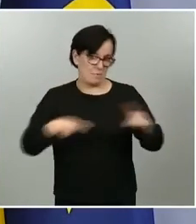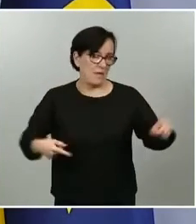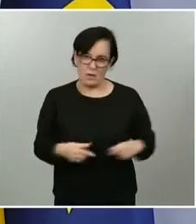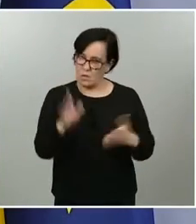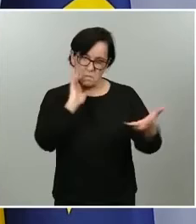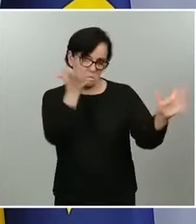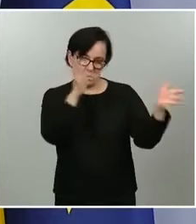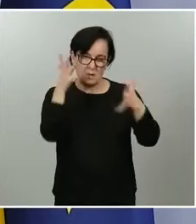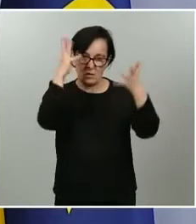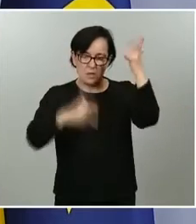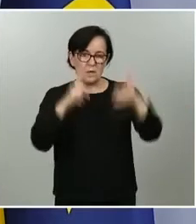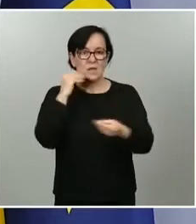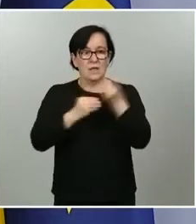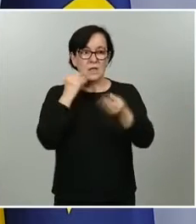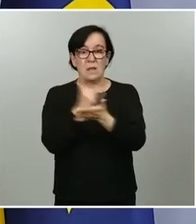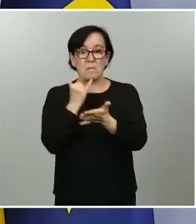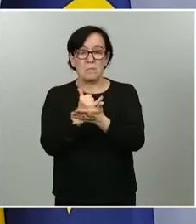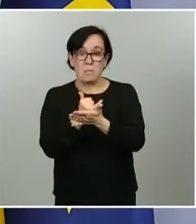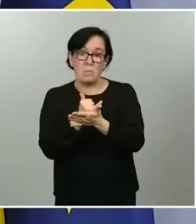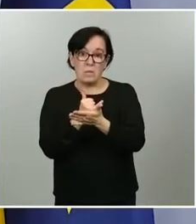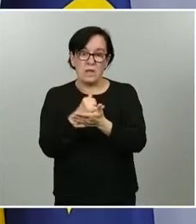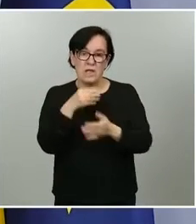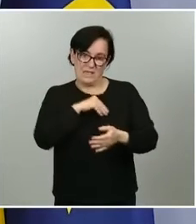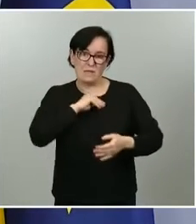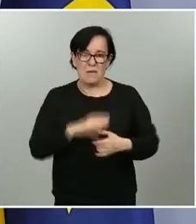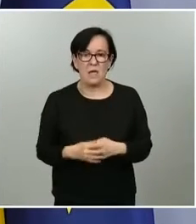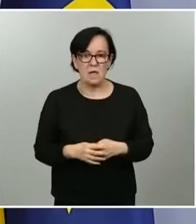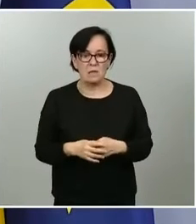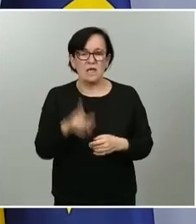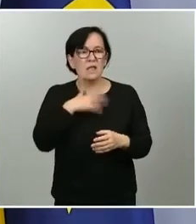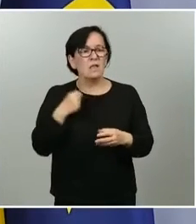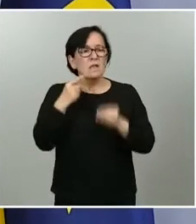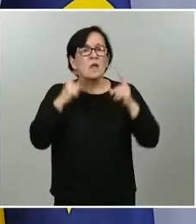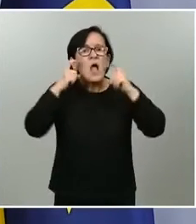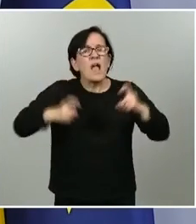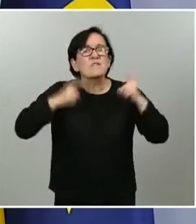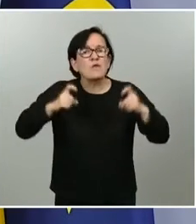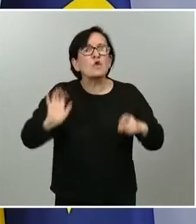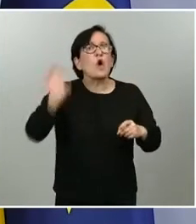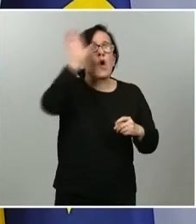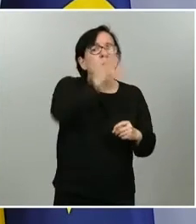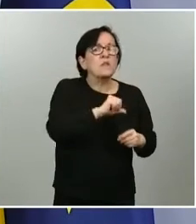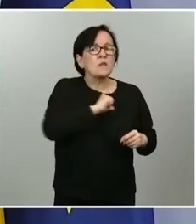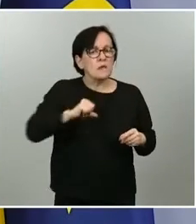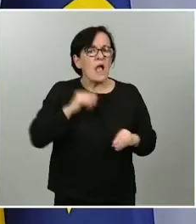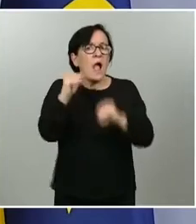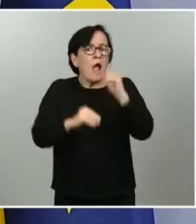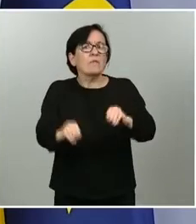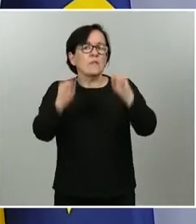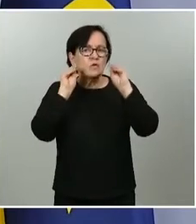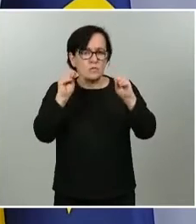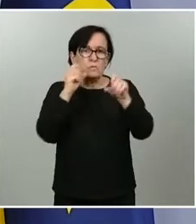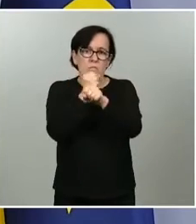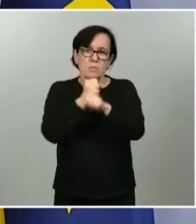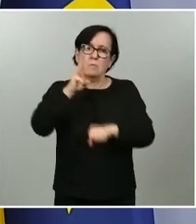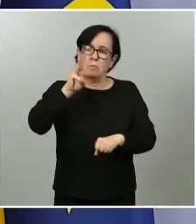test realizados en España esto quiero que se atribuya al esfuerzo de las comunidades autónomas que son las que hacen las PCR y que